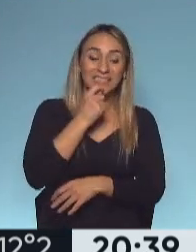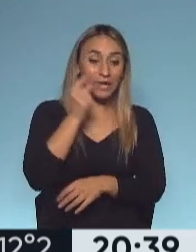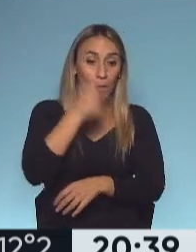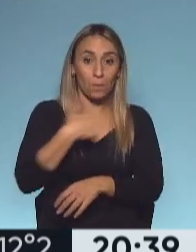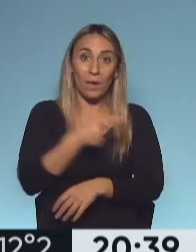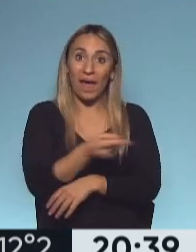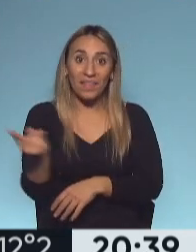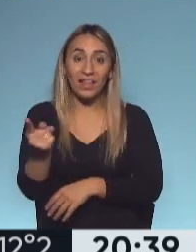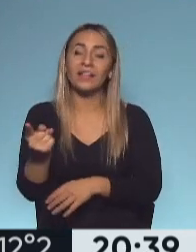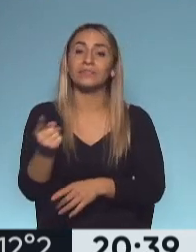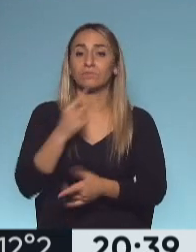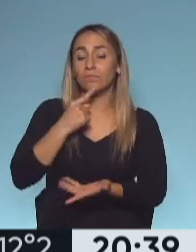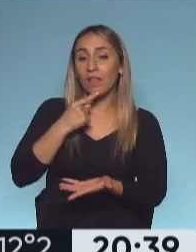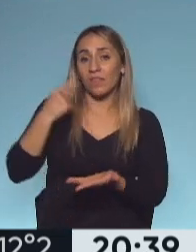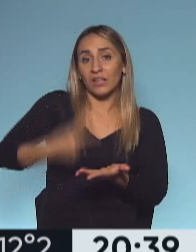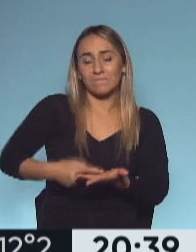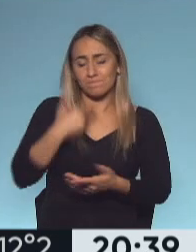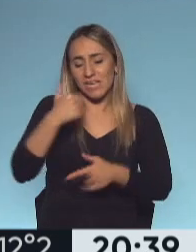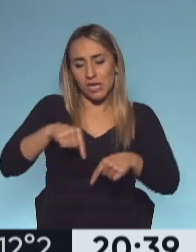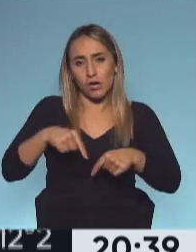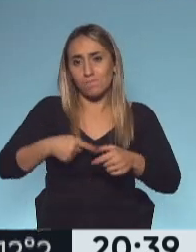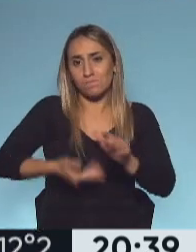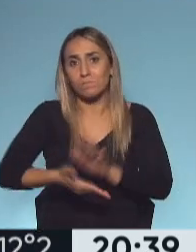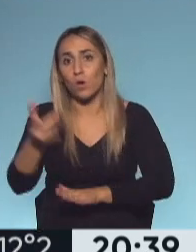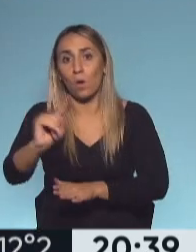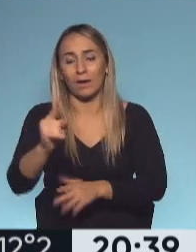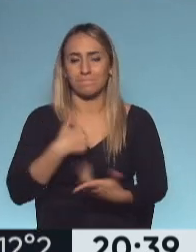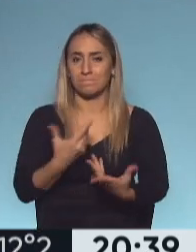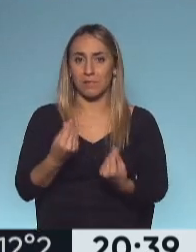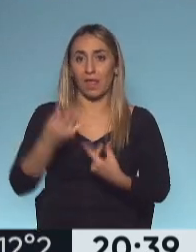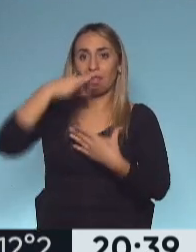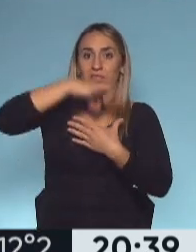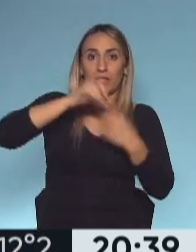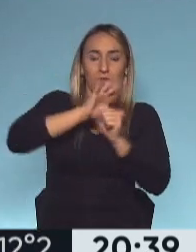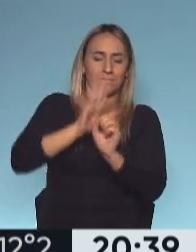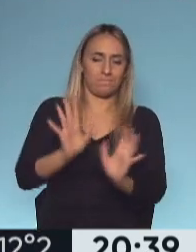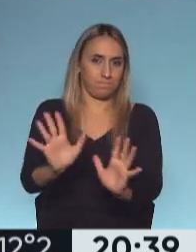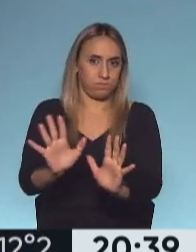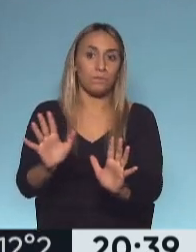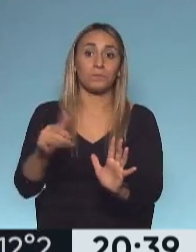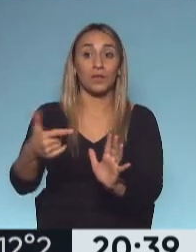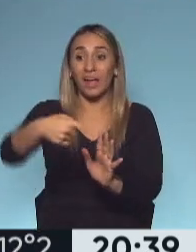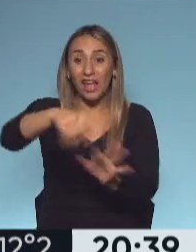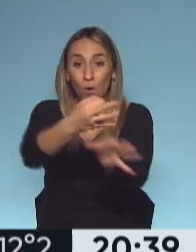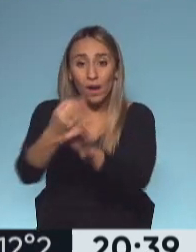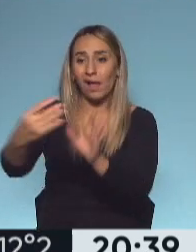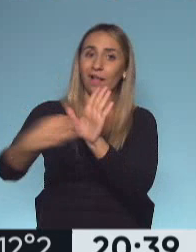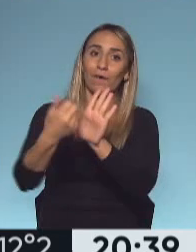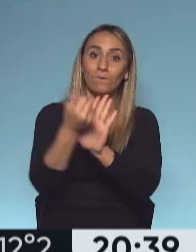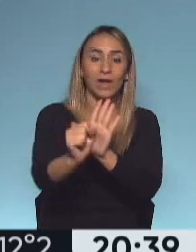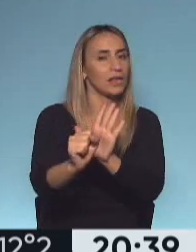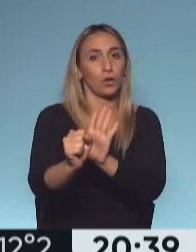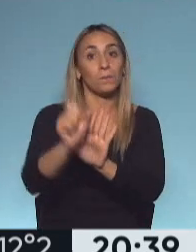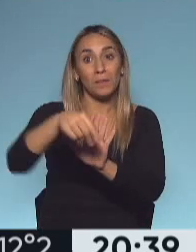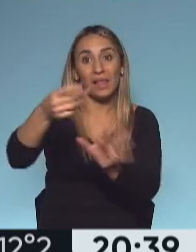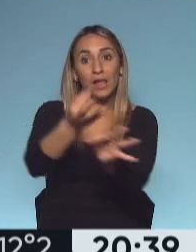mi hijo no va porque tengo temor de coronavirus, no solo no le pueden computar la falta, sino que además tienen que proveerle los